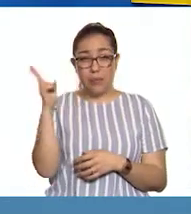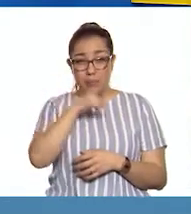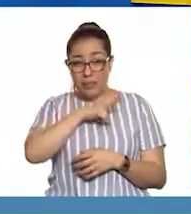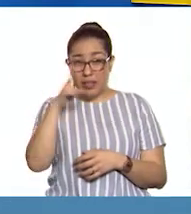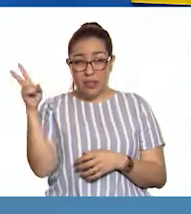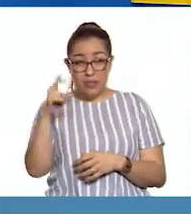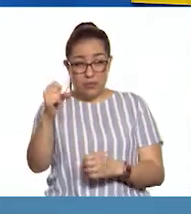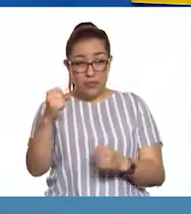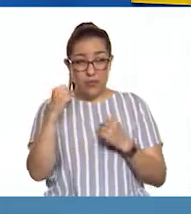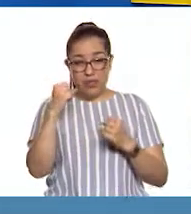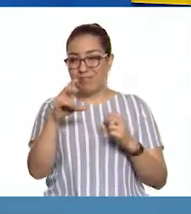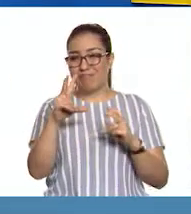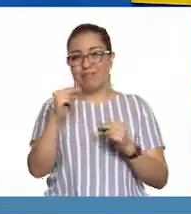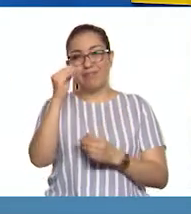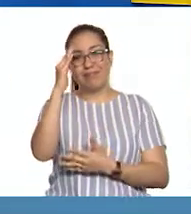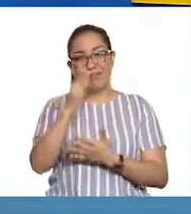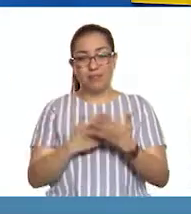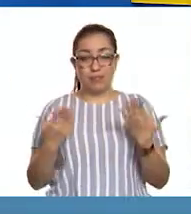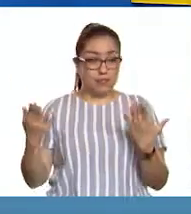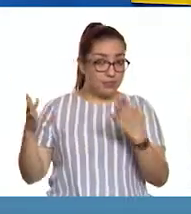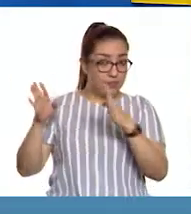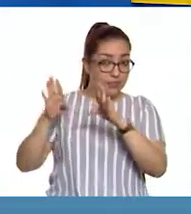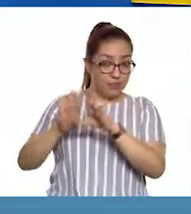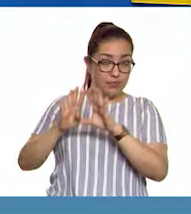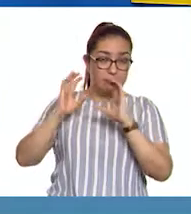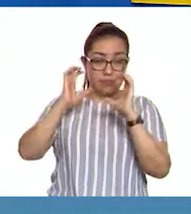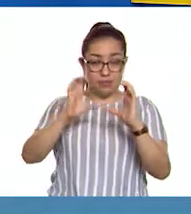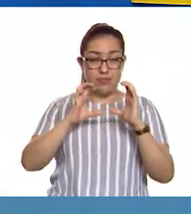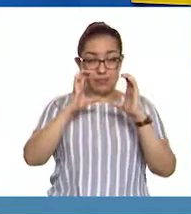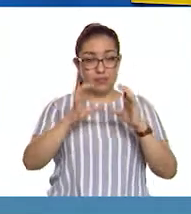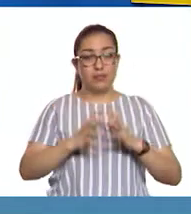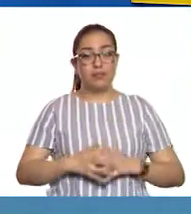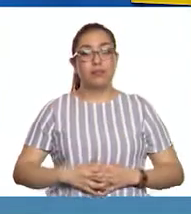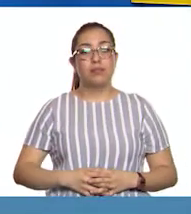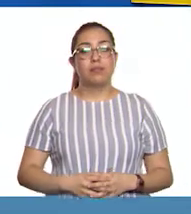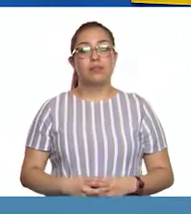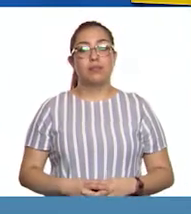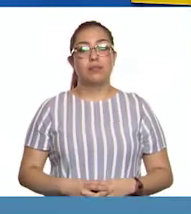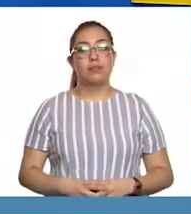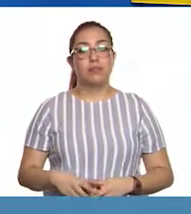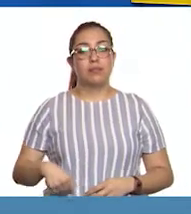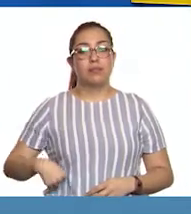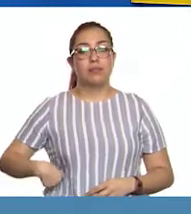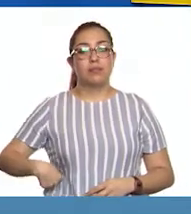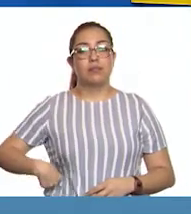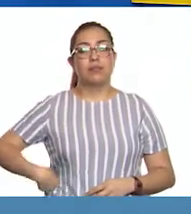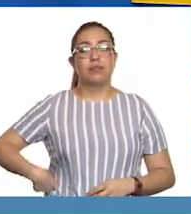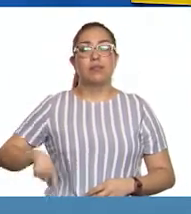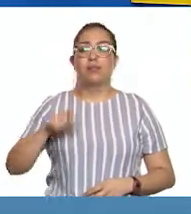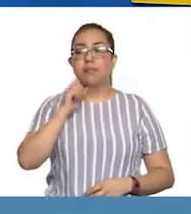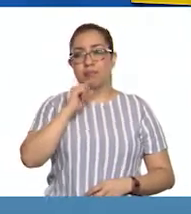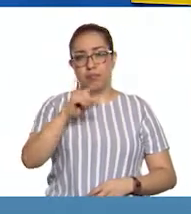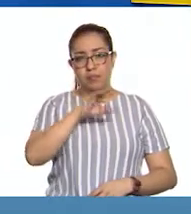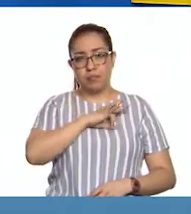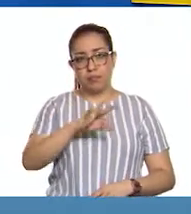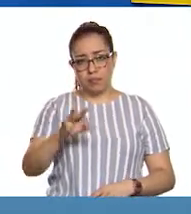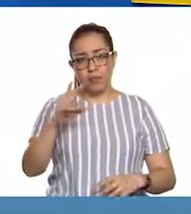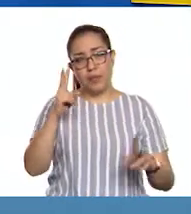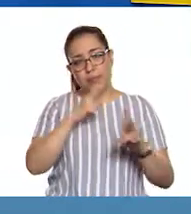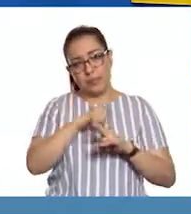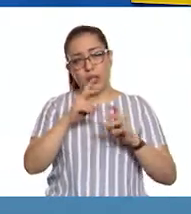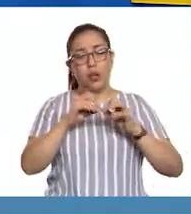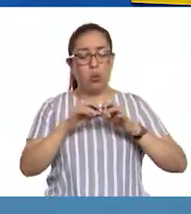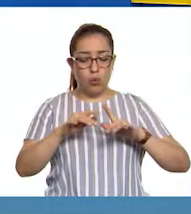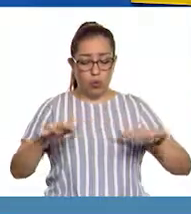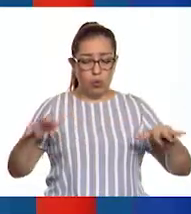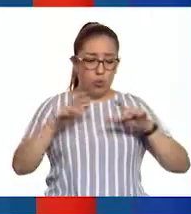fuertes que pueden contaminarlo desde el exterior. Aunque también es conveniente que tengas rendijas para su ventilación cuando